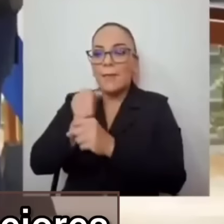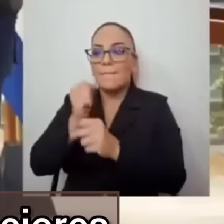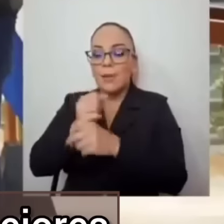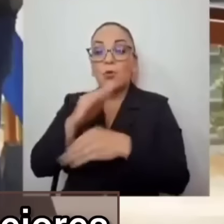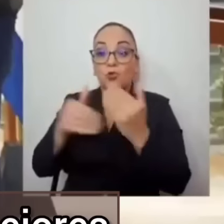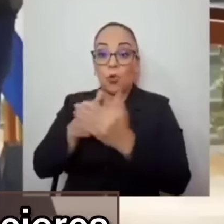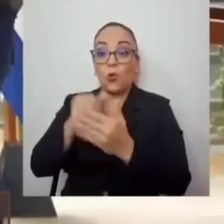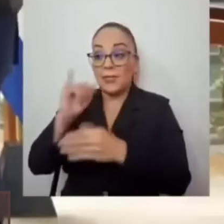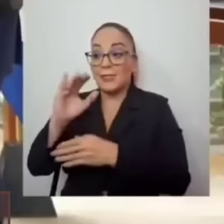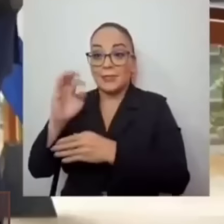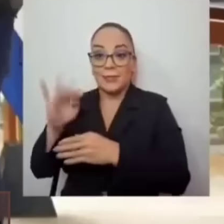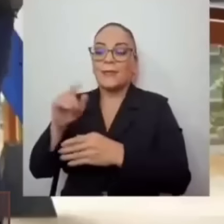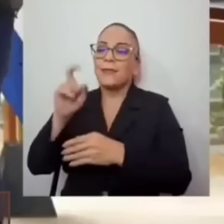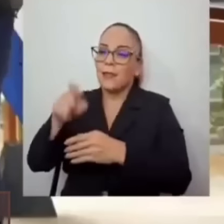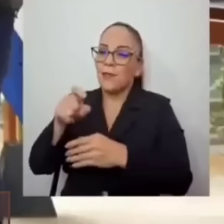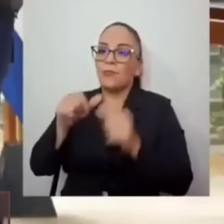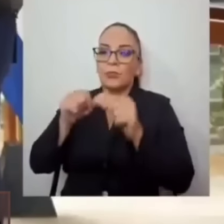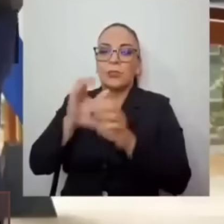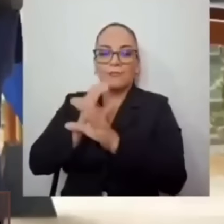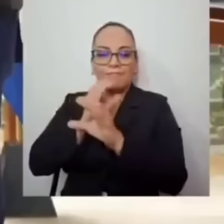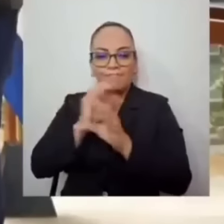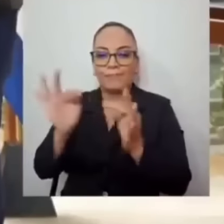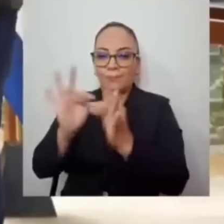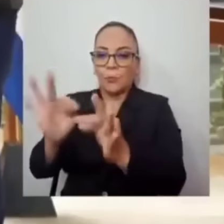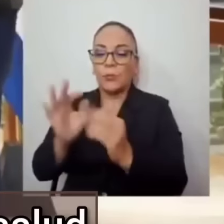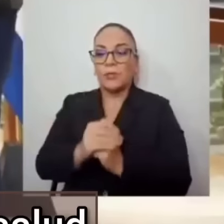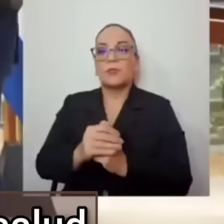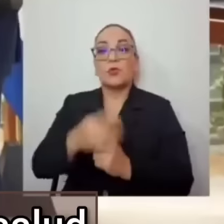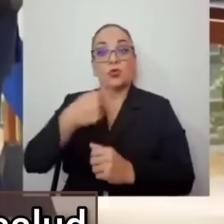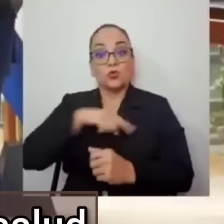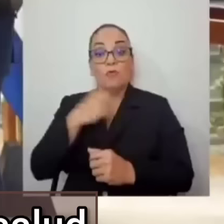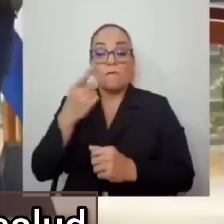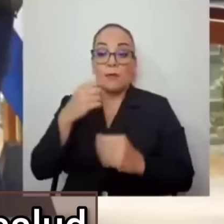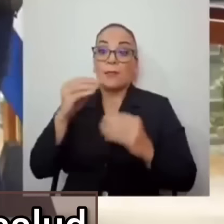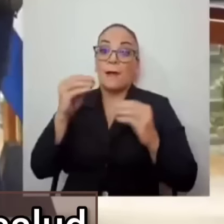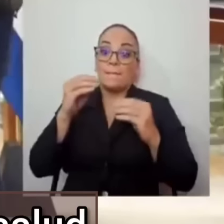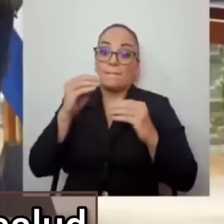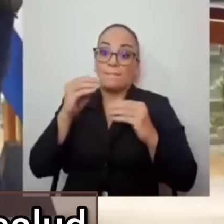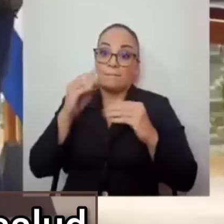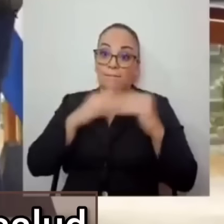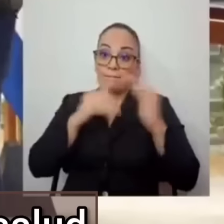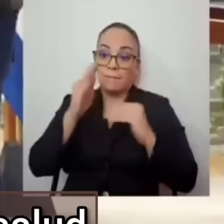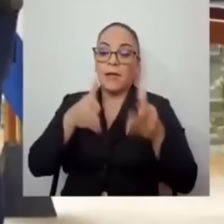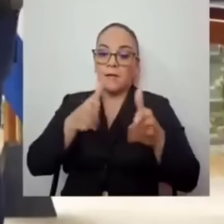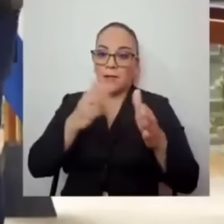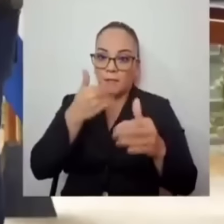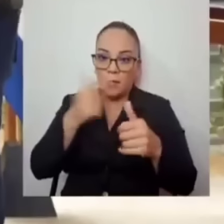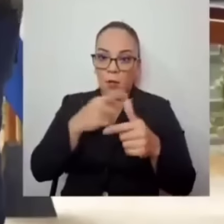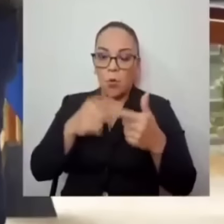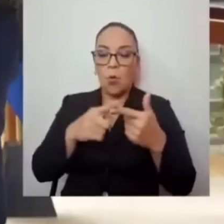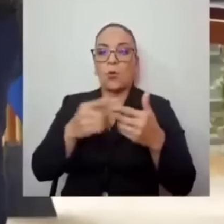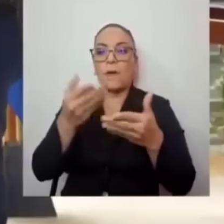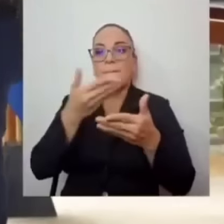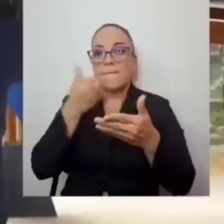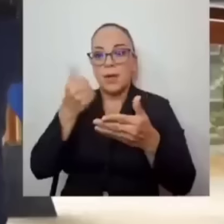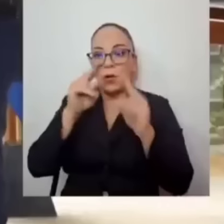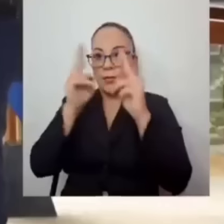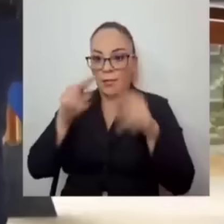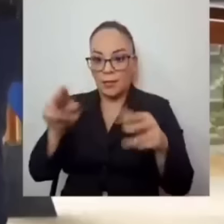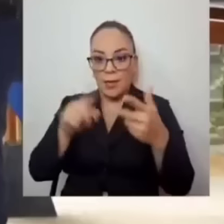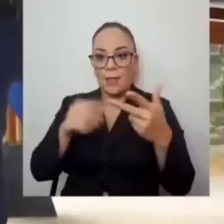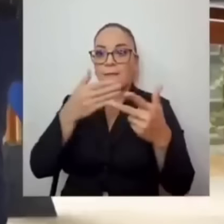conectividad, mejores aeropuertos, mejores carreteras, mejor internet, mejor servicios de salud, pero vamos bien,